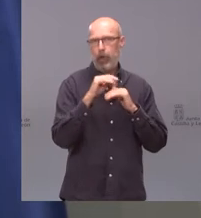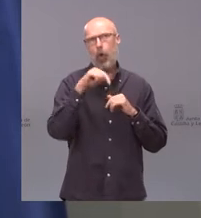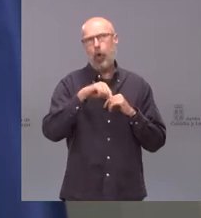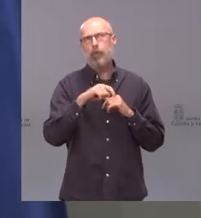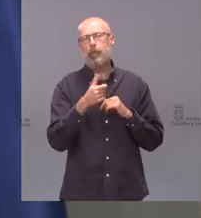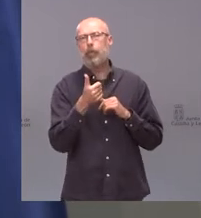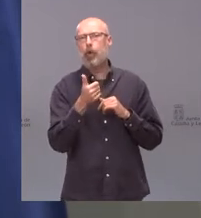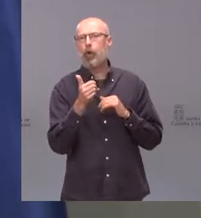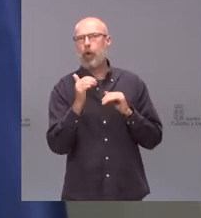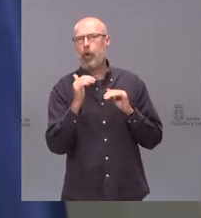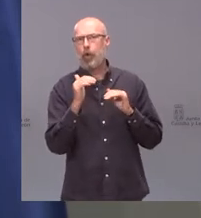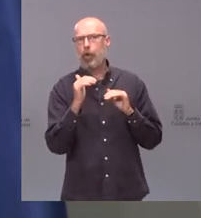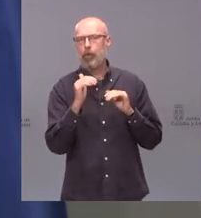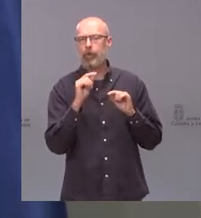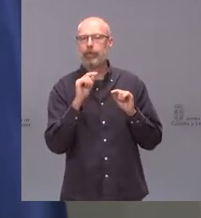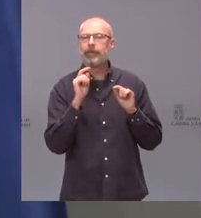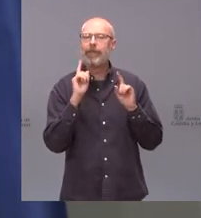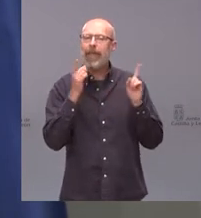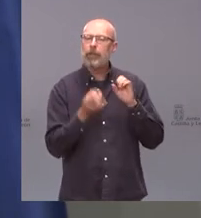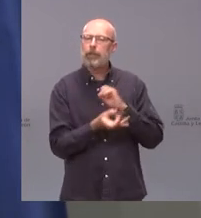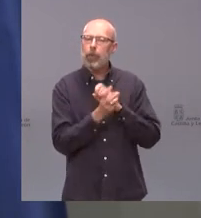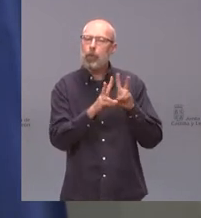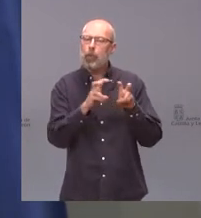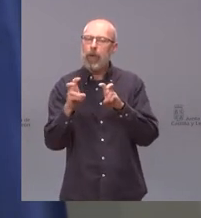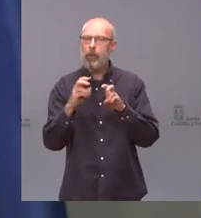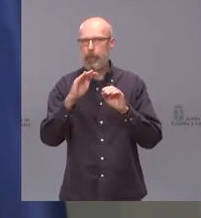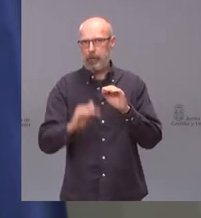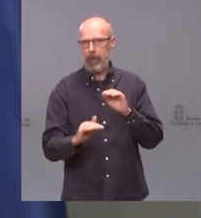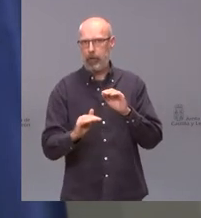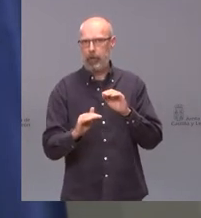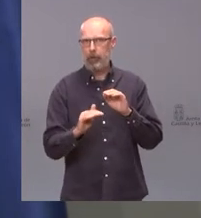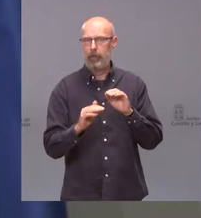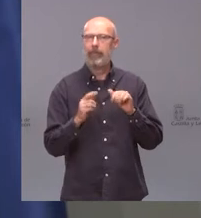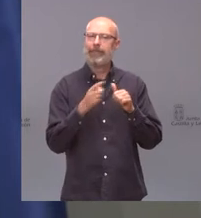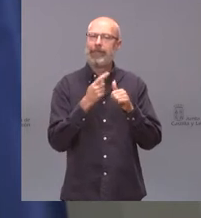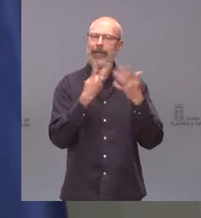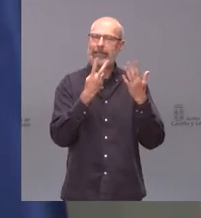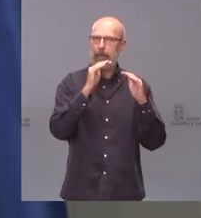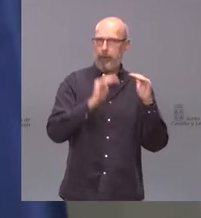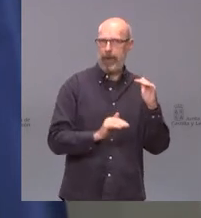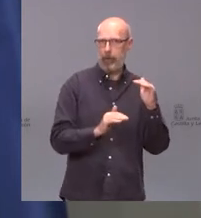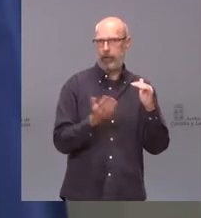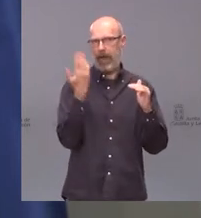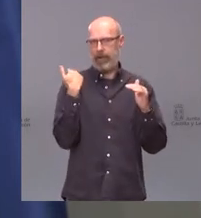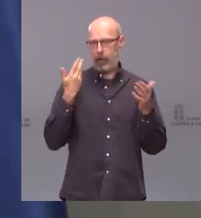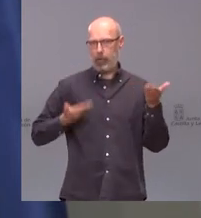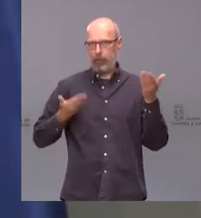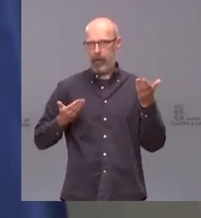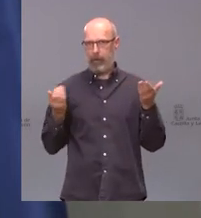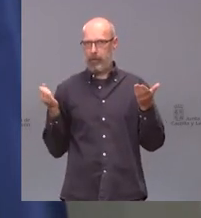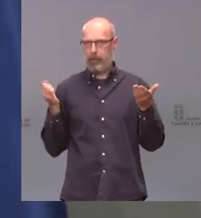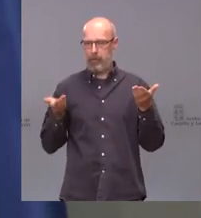de casos nuevos que ayer, 37 casos nuevos menos que ayer. Y